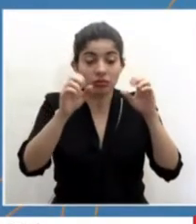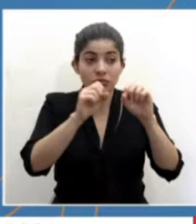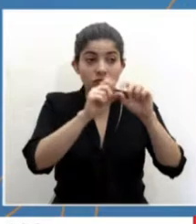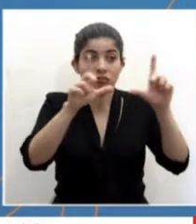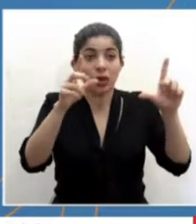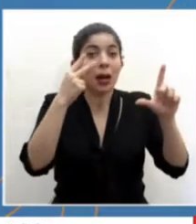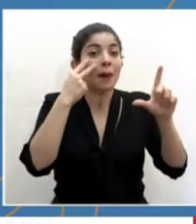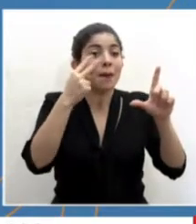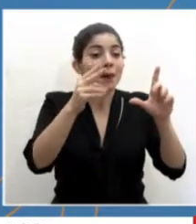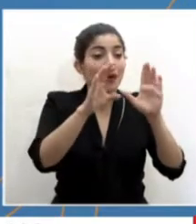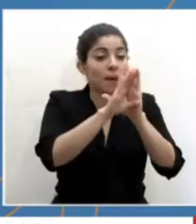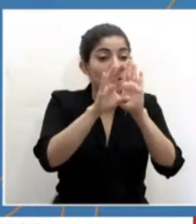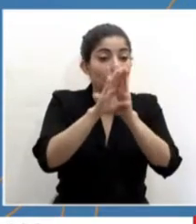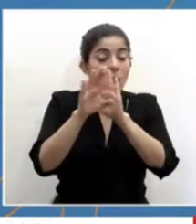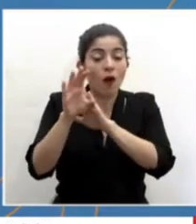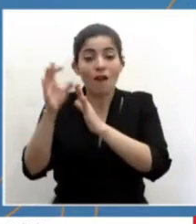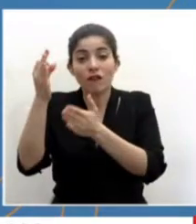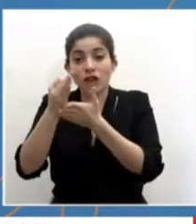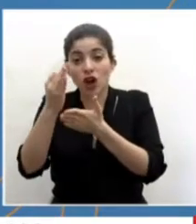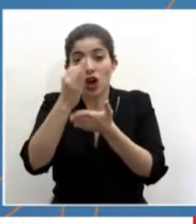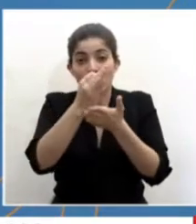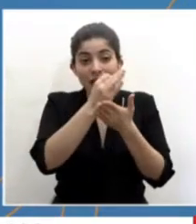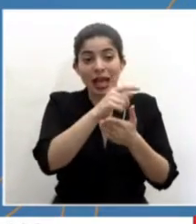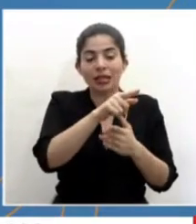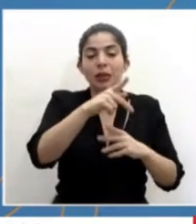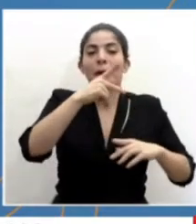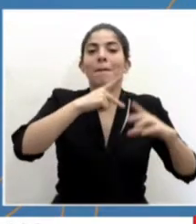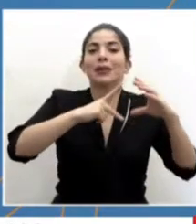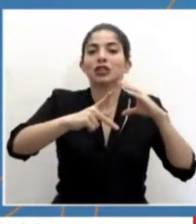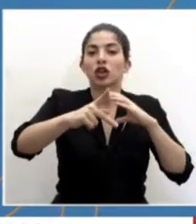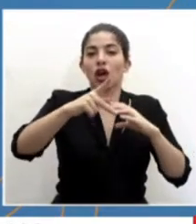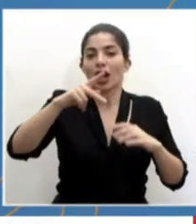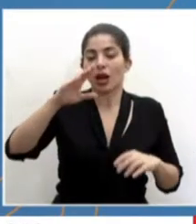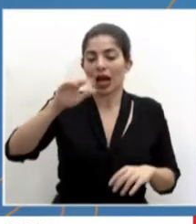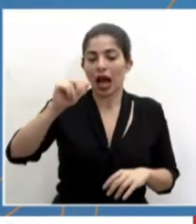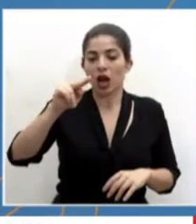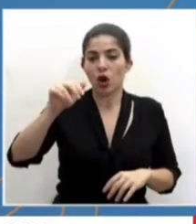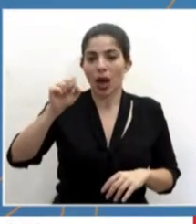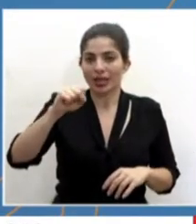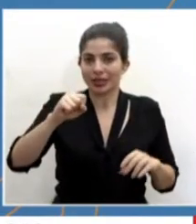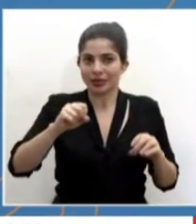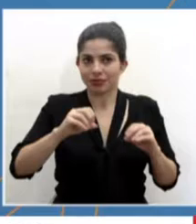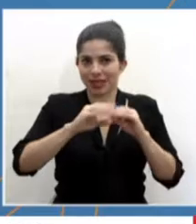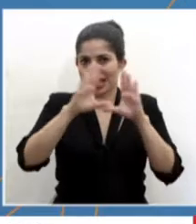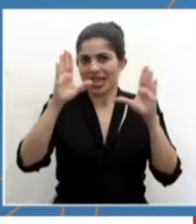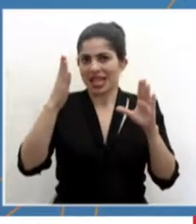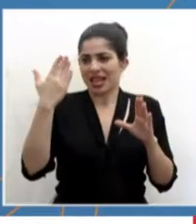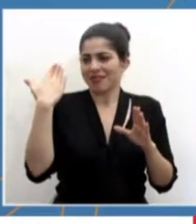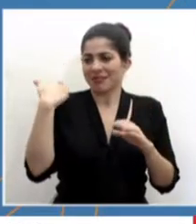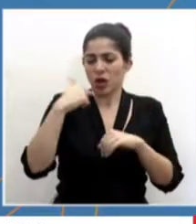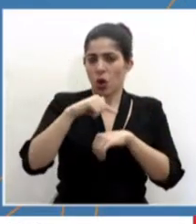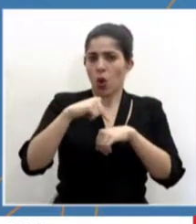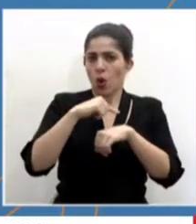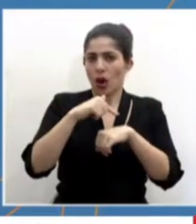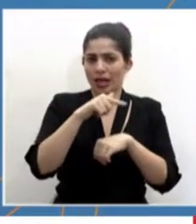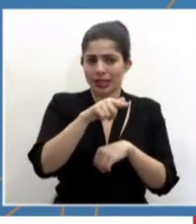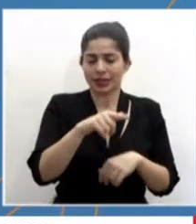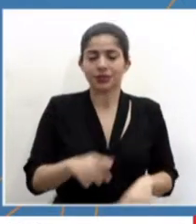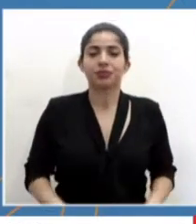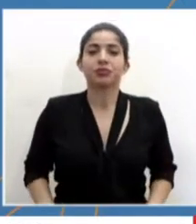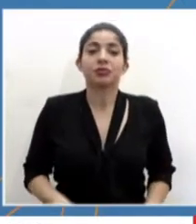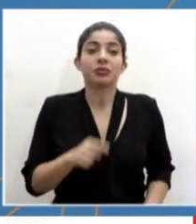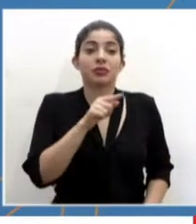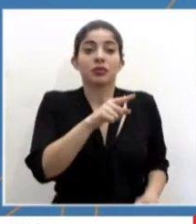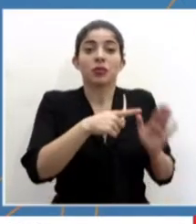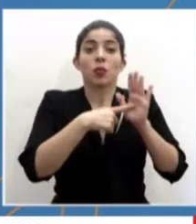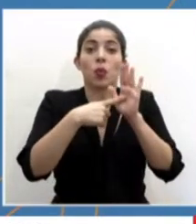de los puestos fronterizos, este es Paso Canoas en horas del día, hace algunas horas solamente, donde